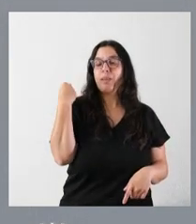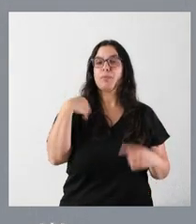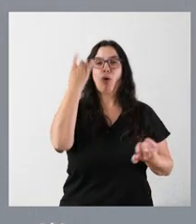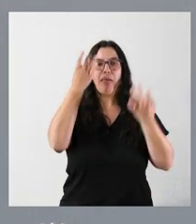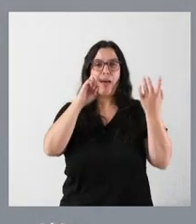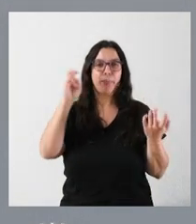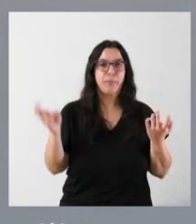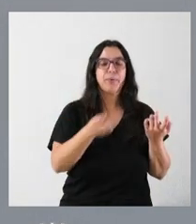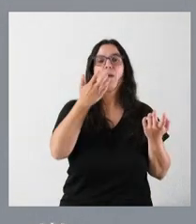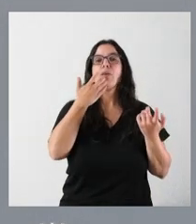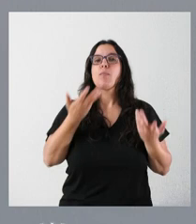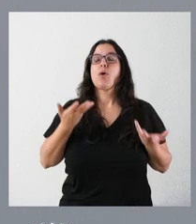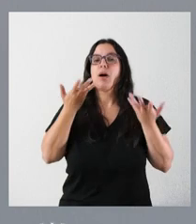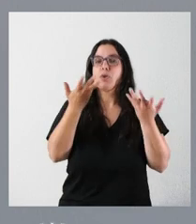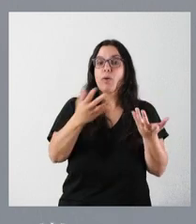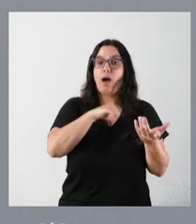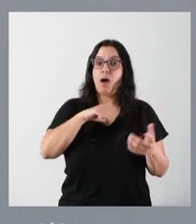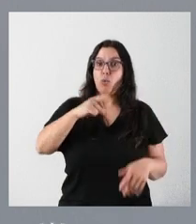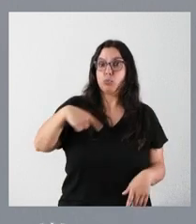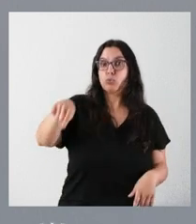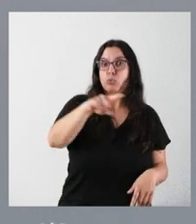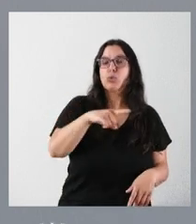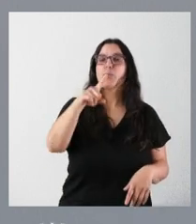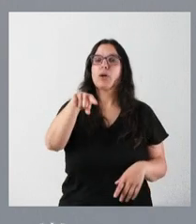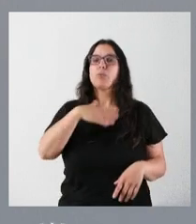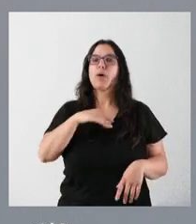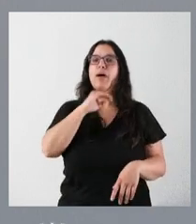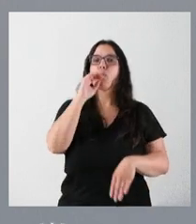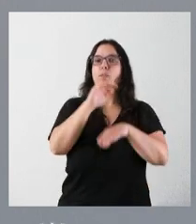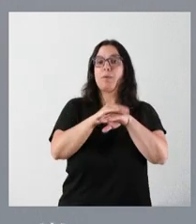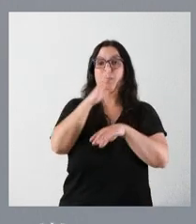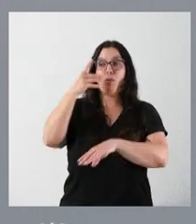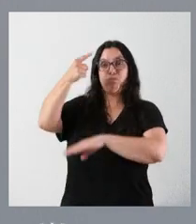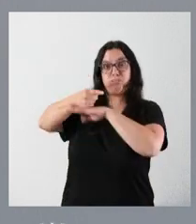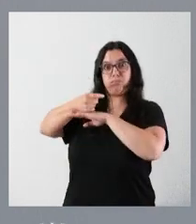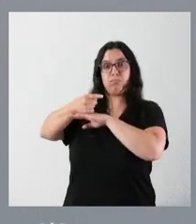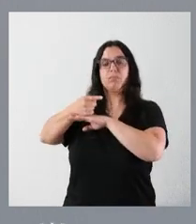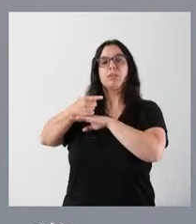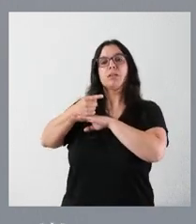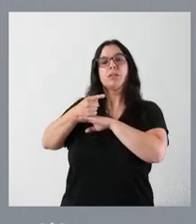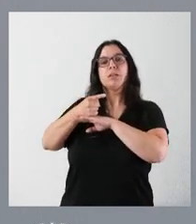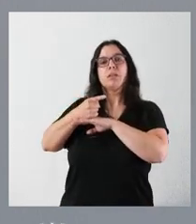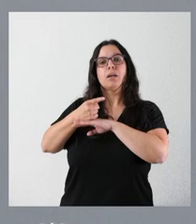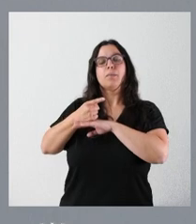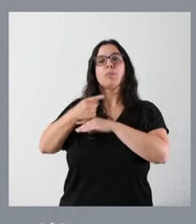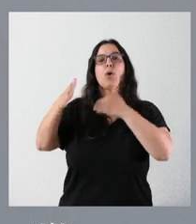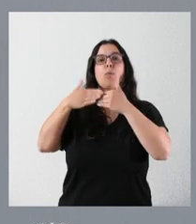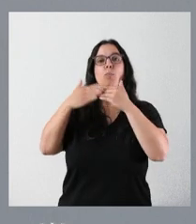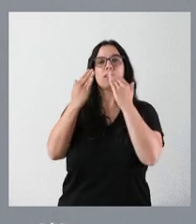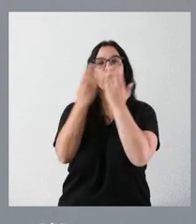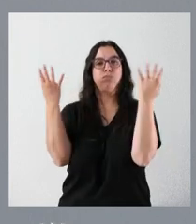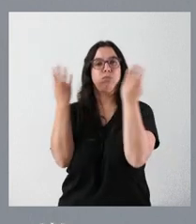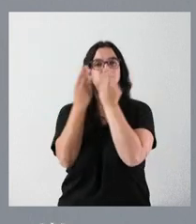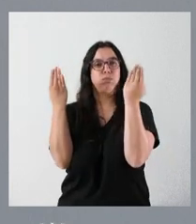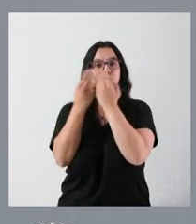estaba la de ayudar a estos autónomos a cumplir con la obligatoriedad que se les impuso de instalar puertas automáticas de